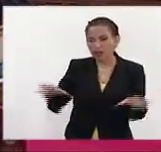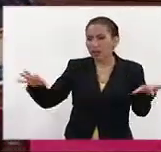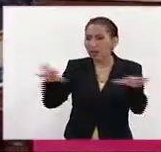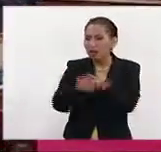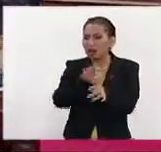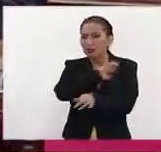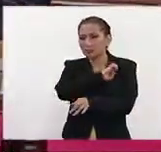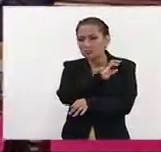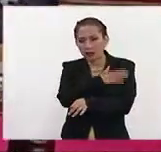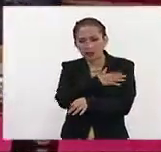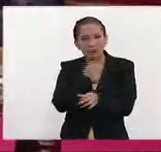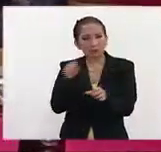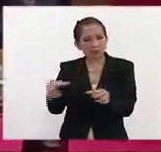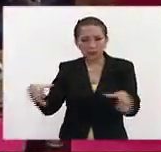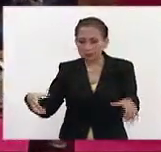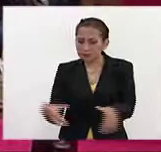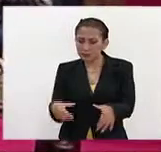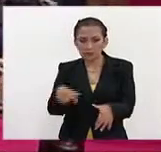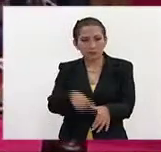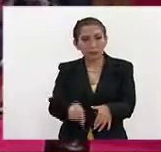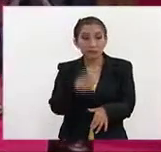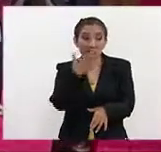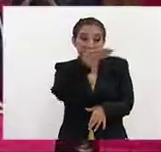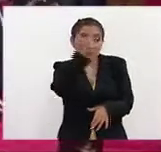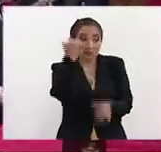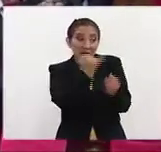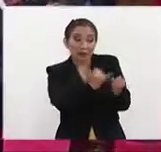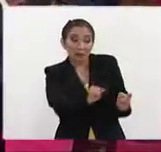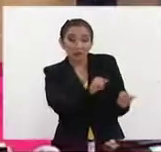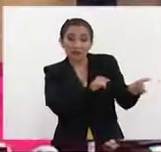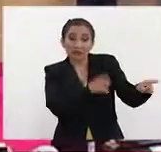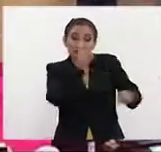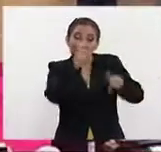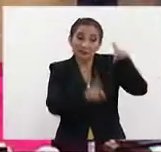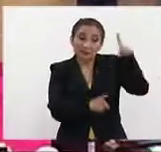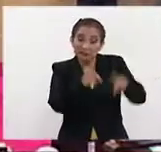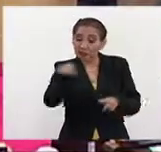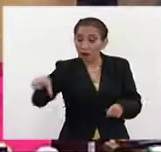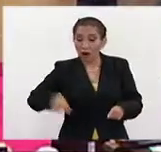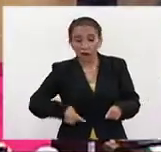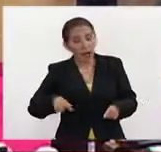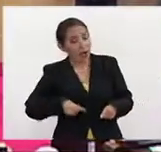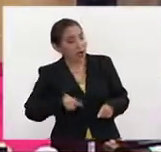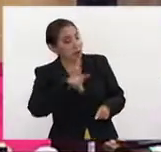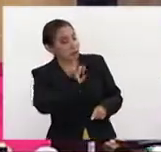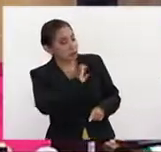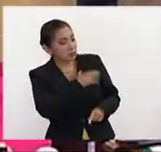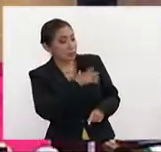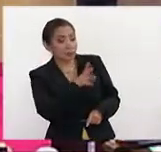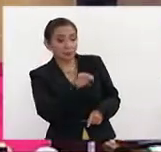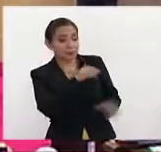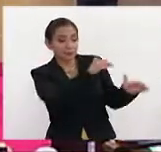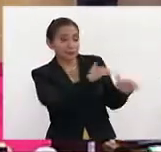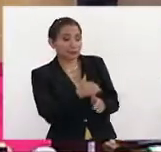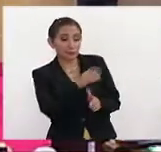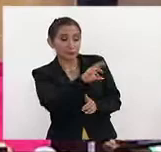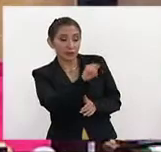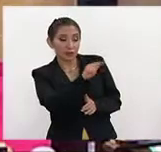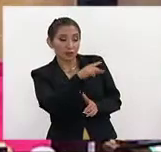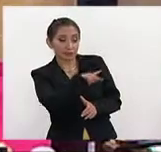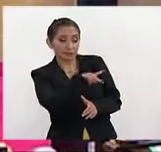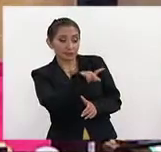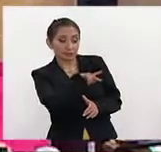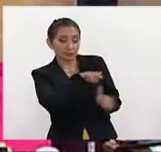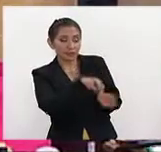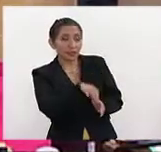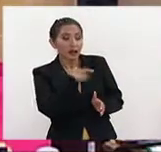catalanas, que pueden ser convocadas, bien por la autonomía o bien por el Gobierno central, en caso de aplicar el 155, pero ahora mismo la